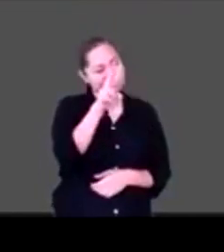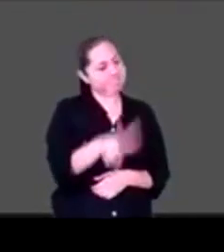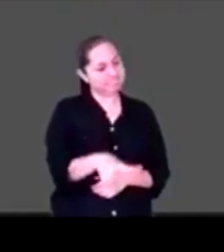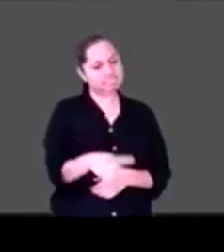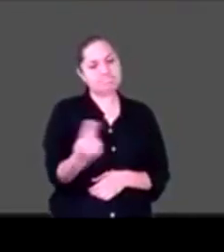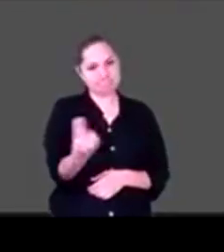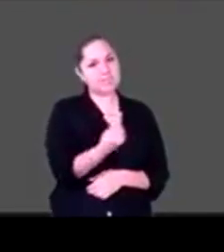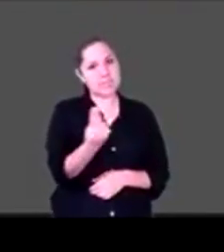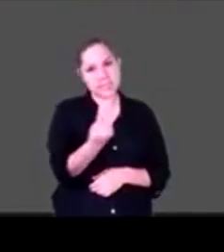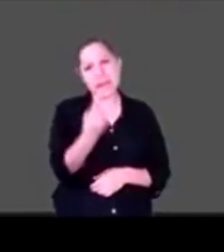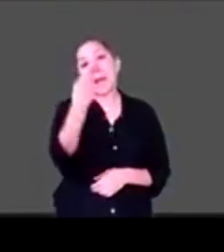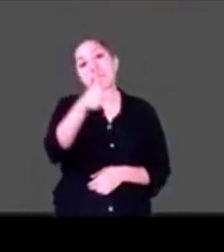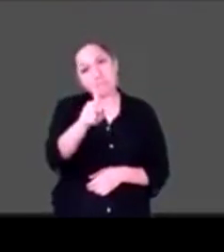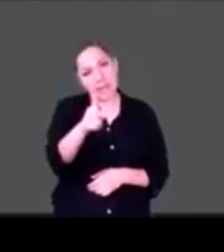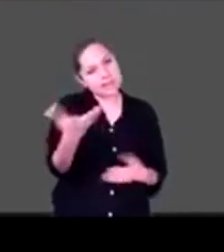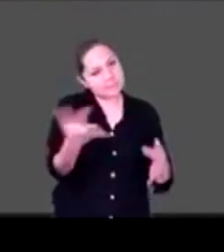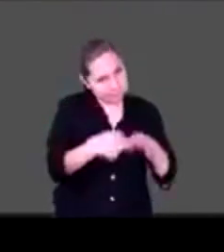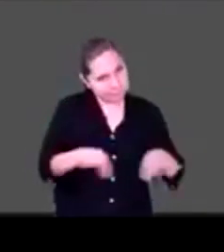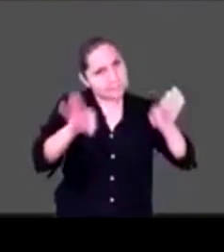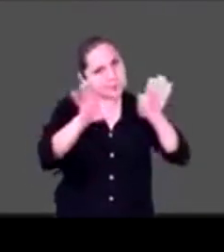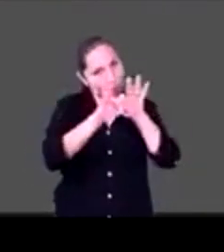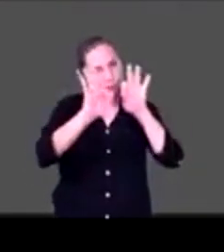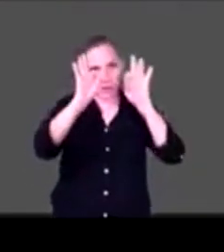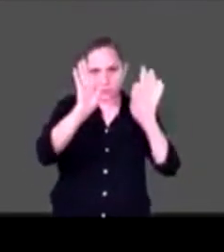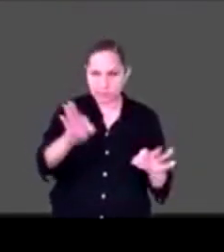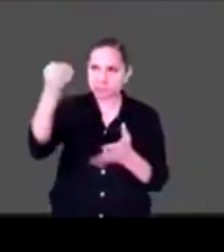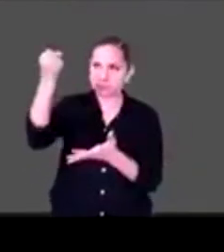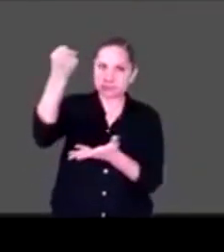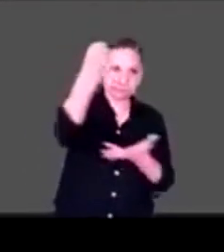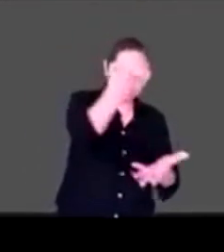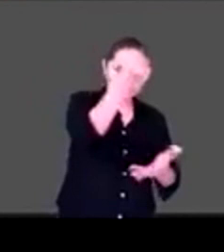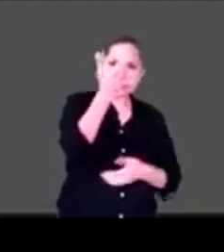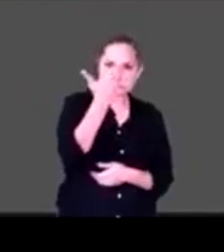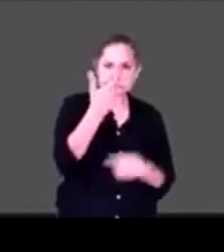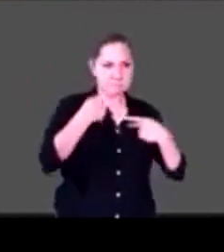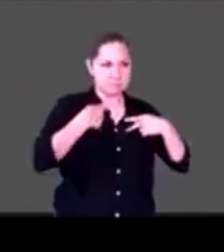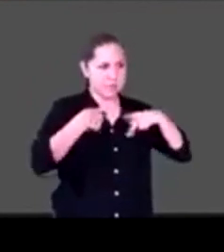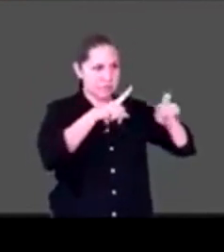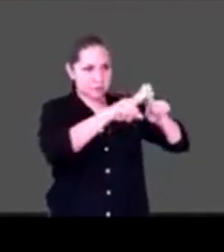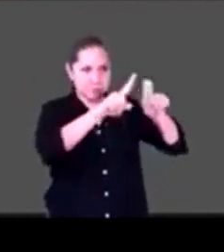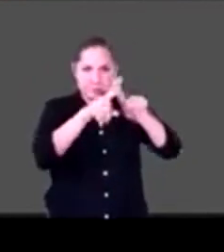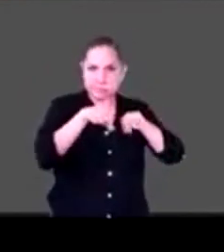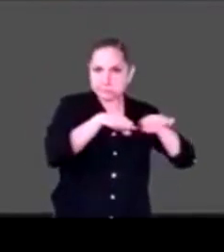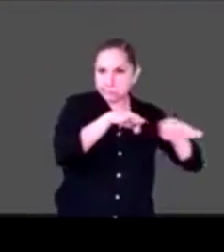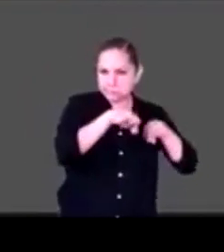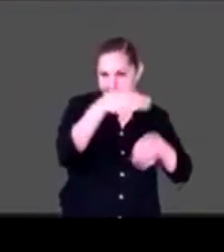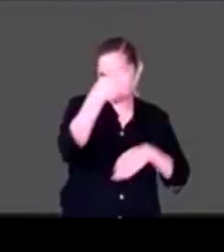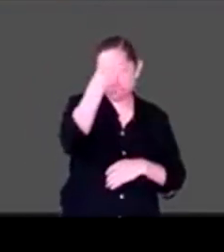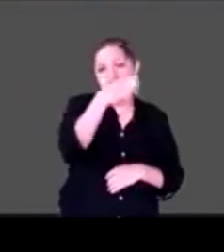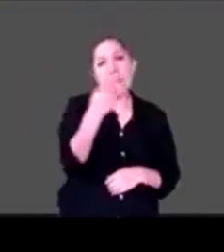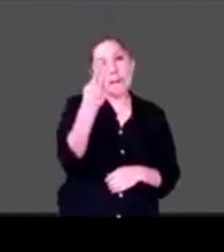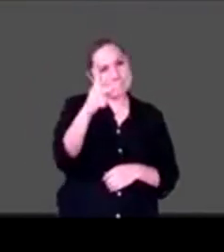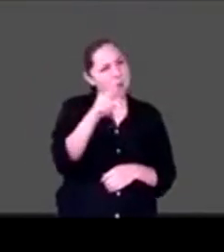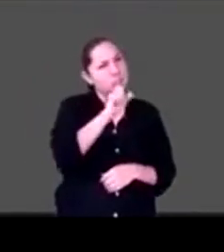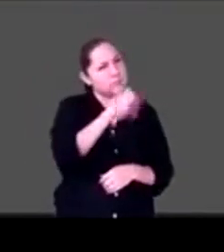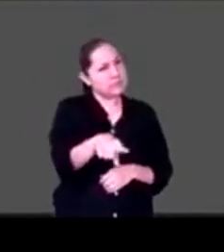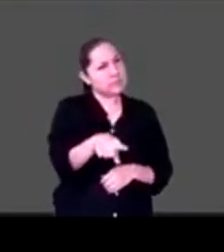recursos y como dijo Katia, leyes correspondientes que sancionen porque de verdad que es